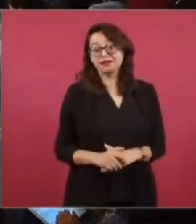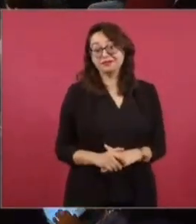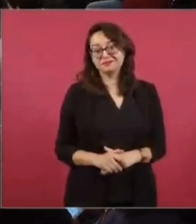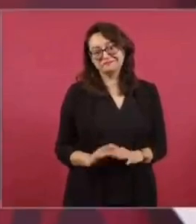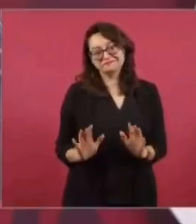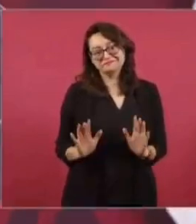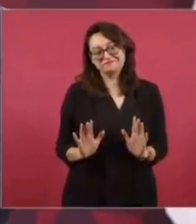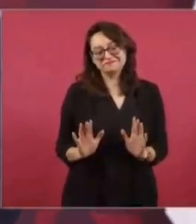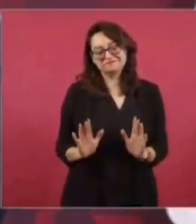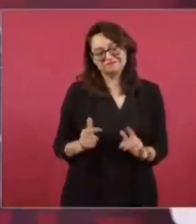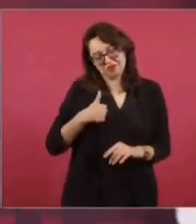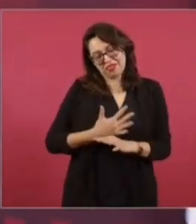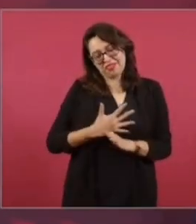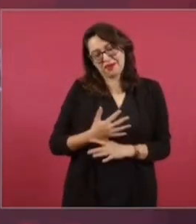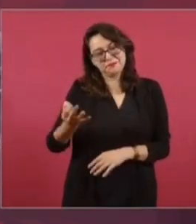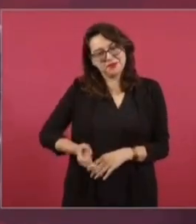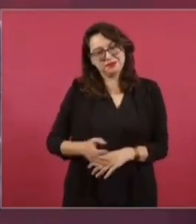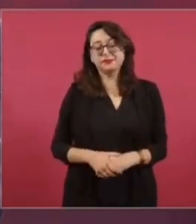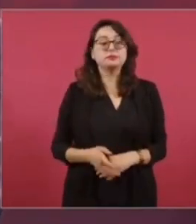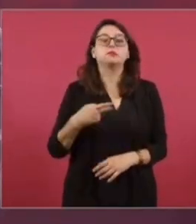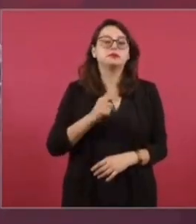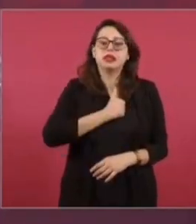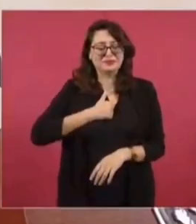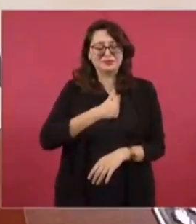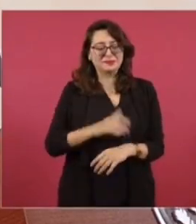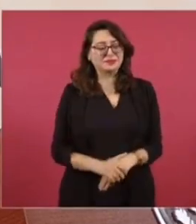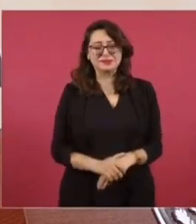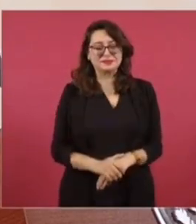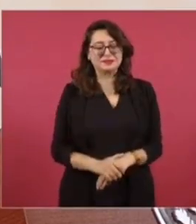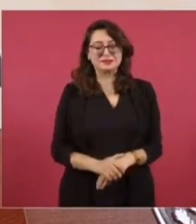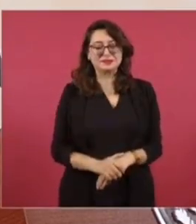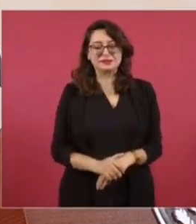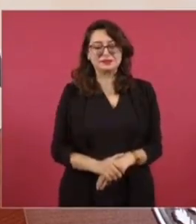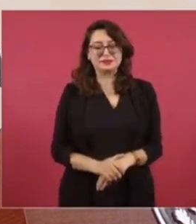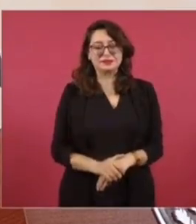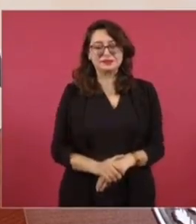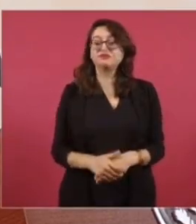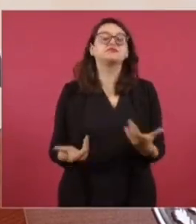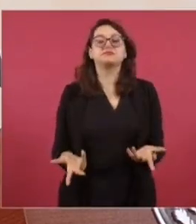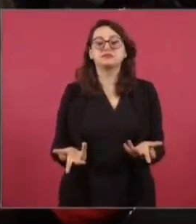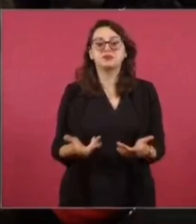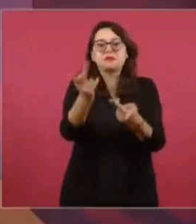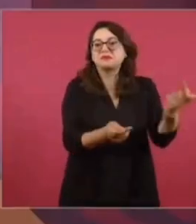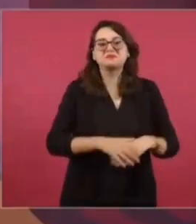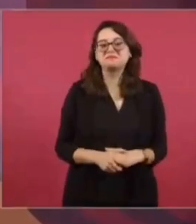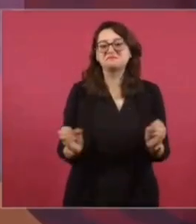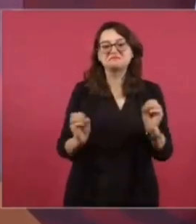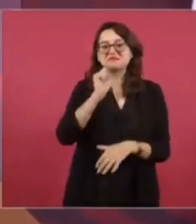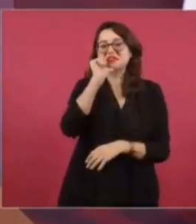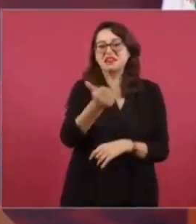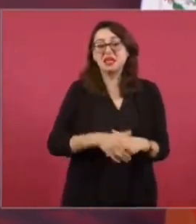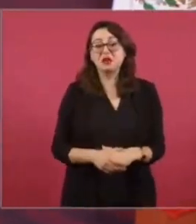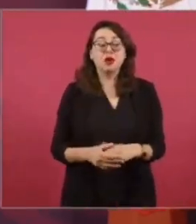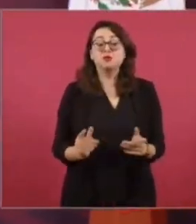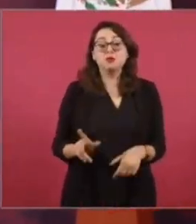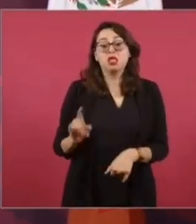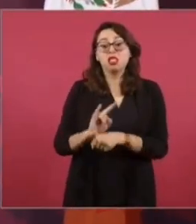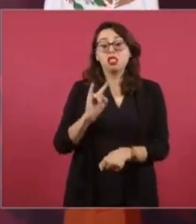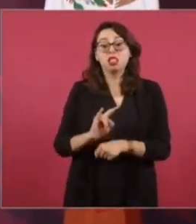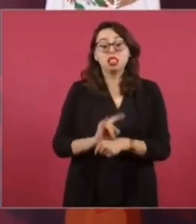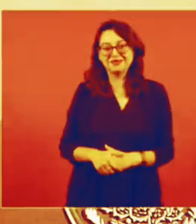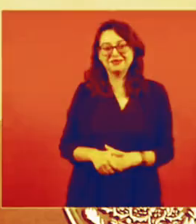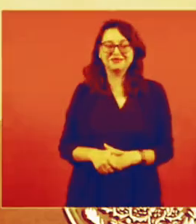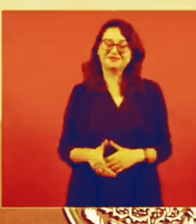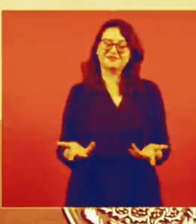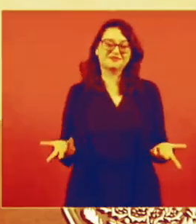es lamentable porque es un asunto cupular. Porque ni siquiera terminaron su proceso, sino fue